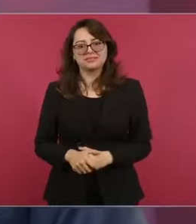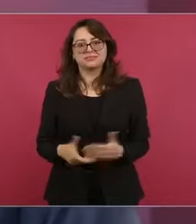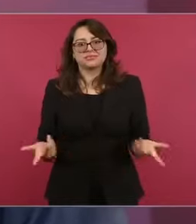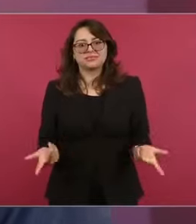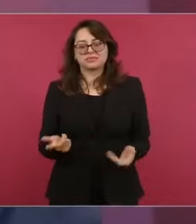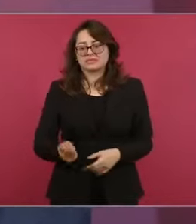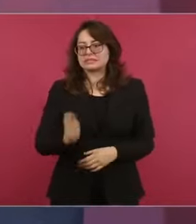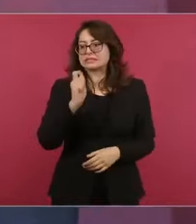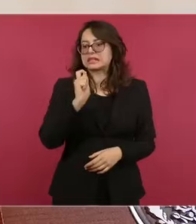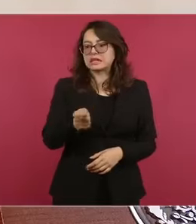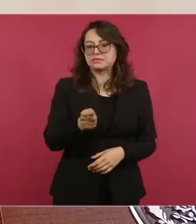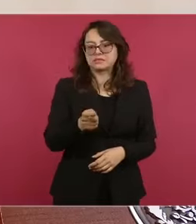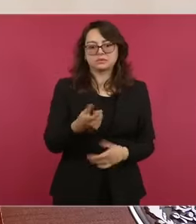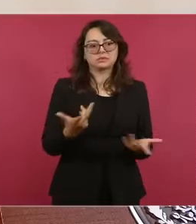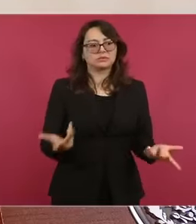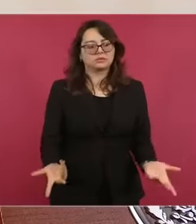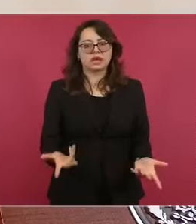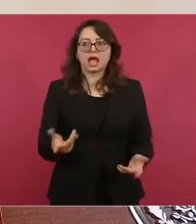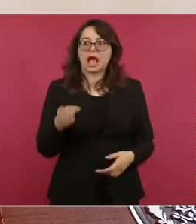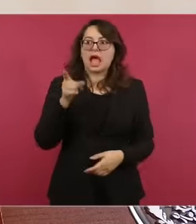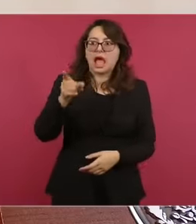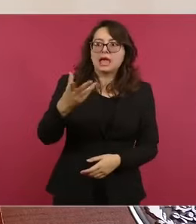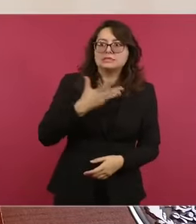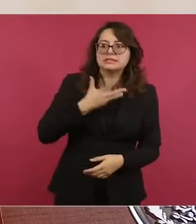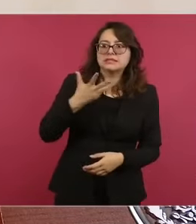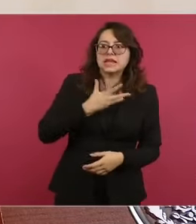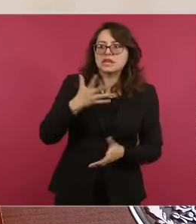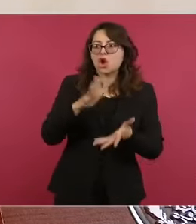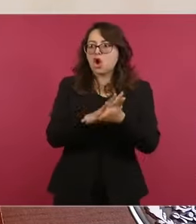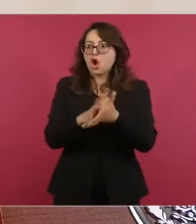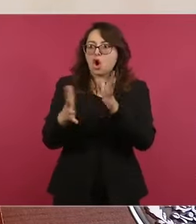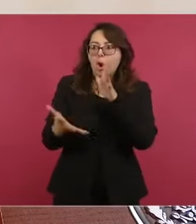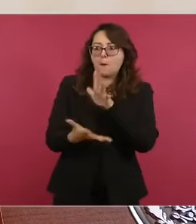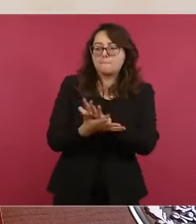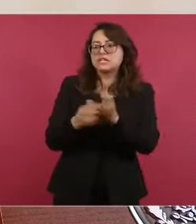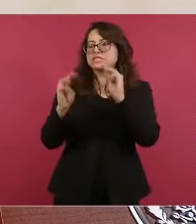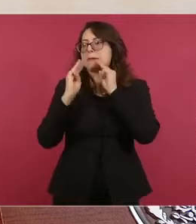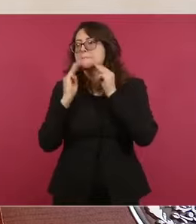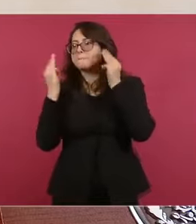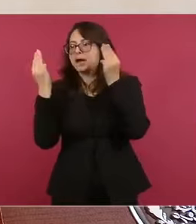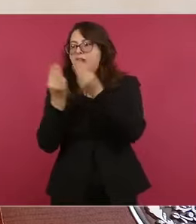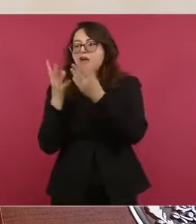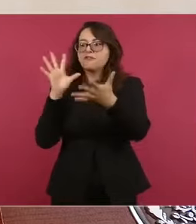no van a dejar libre a delincuentes